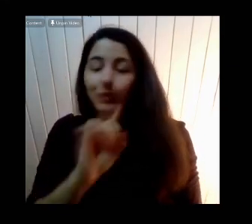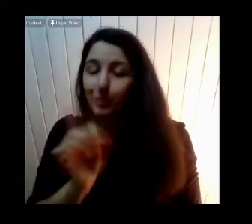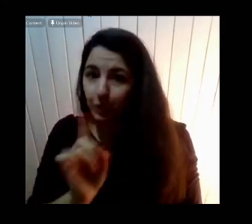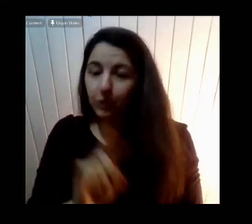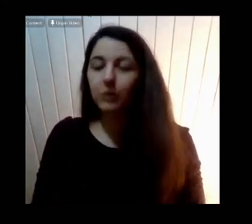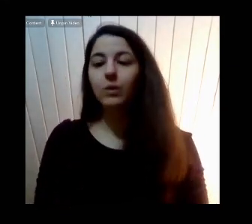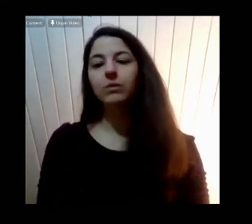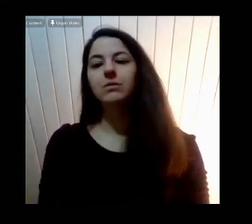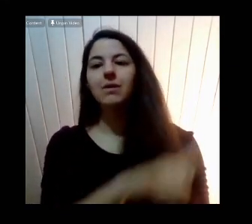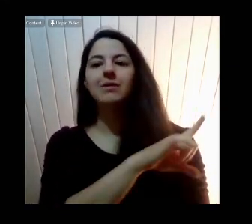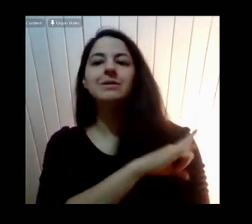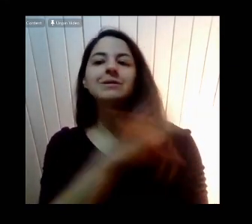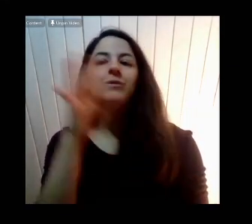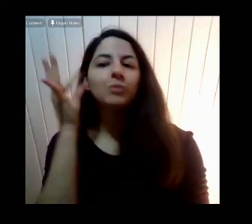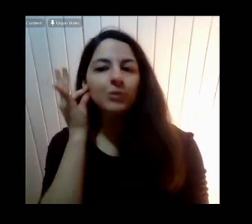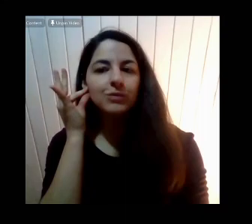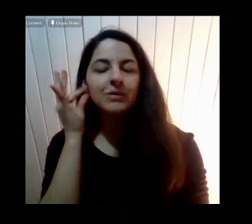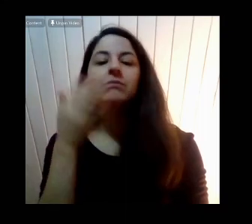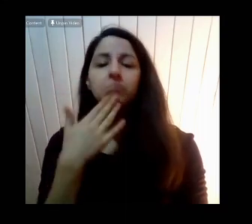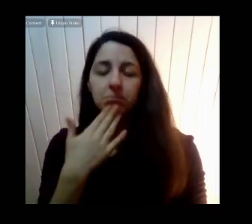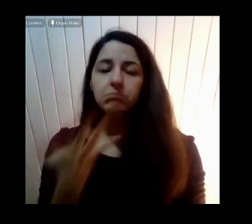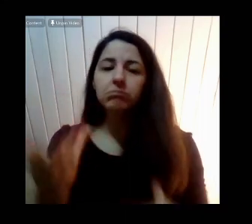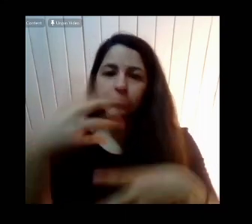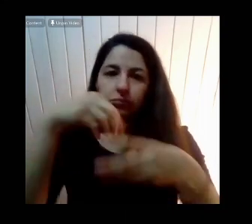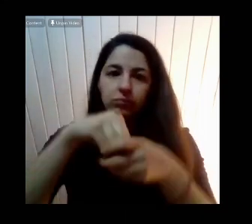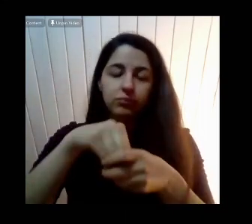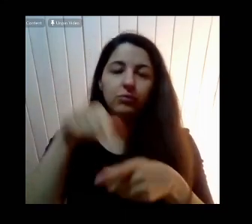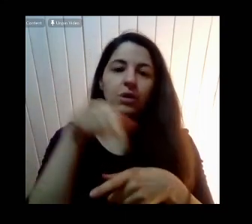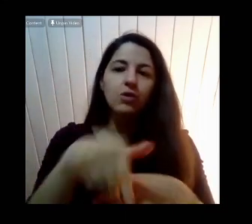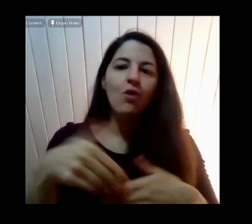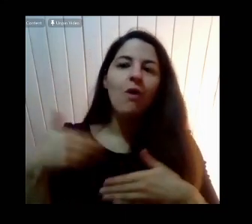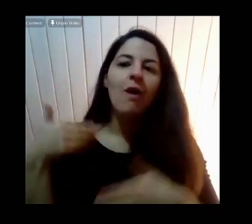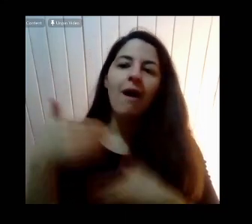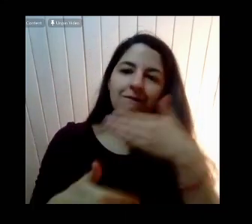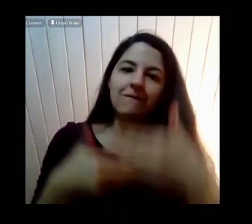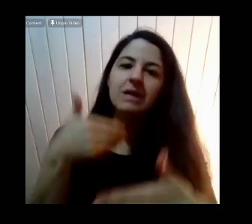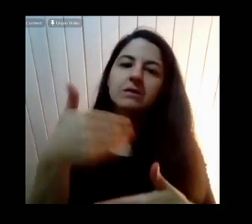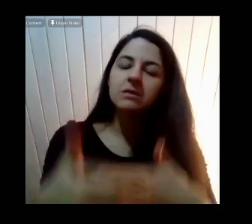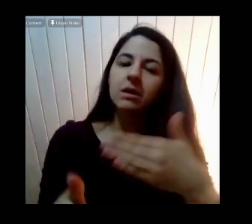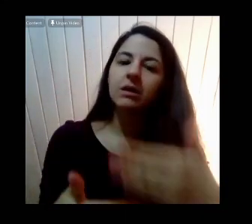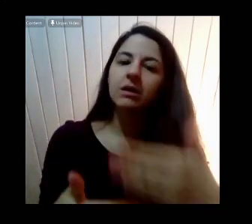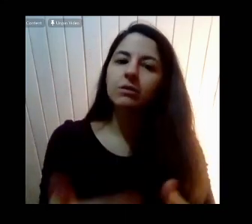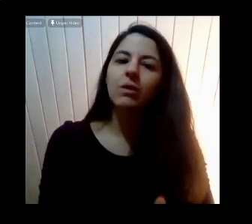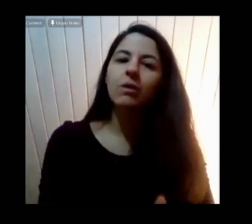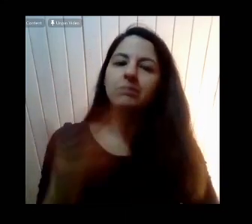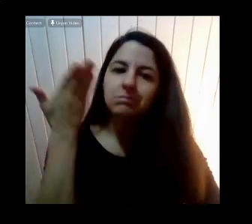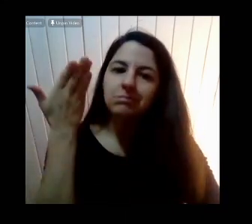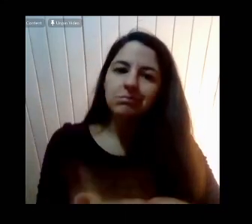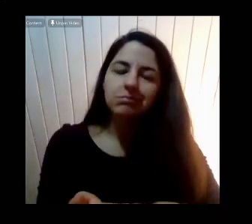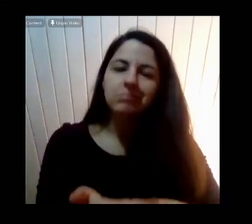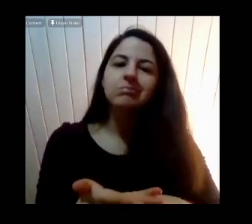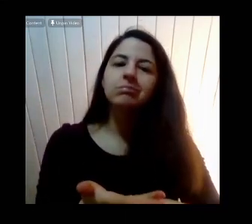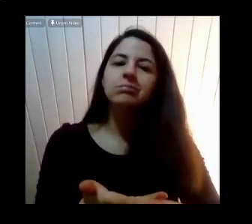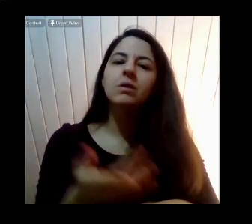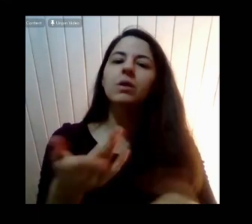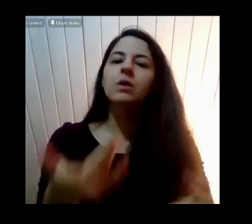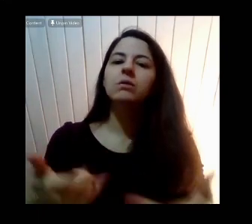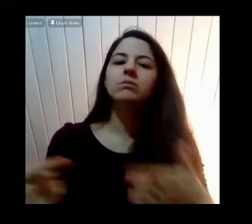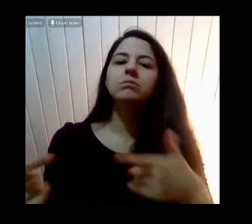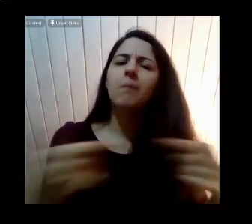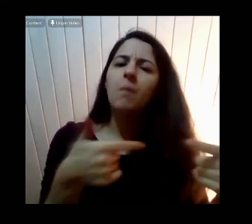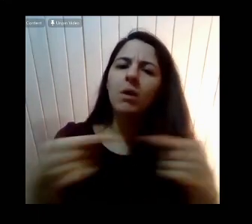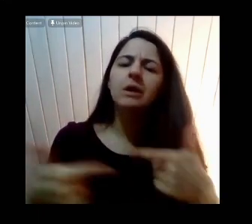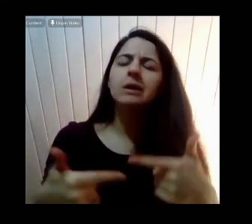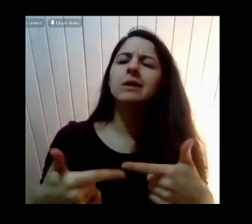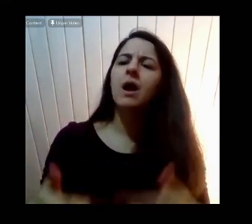género Acá en Santiago Y fueron avanzando En poner en debate Cuál era la educación Que queríamos Y cuál era la educación Que habíamos recibido